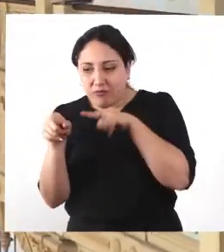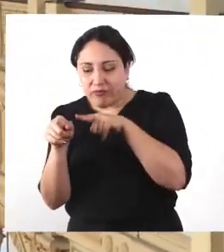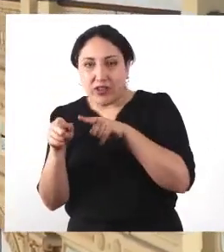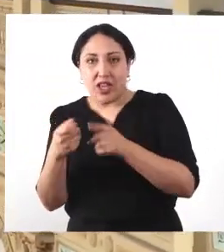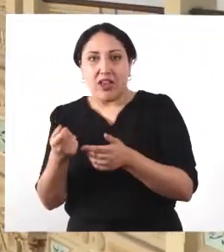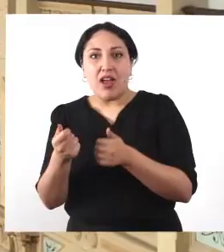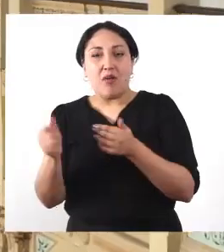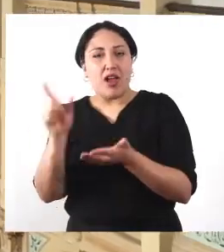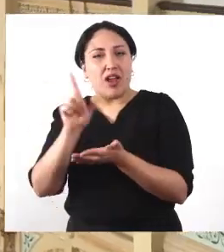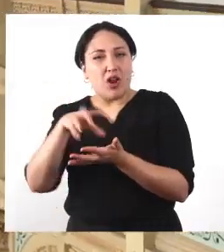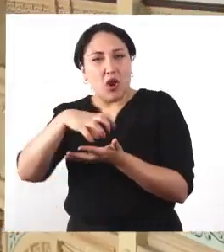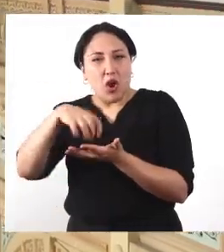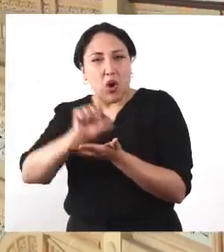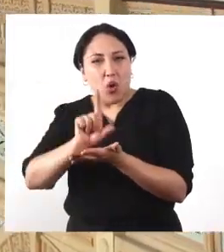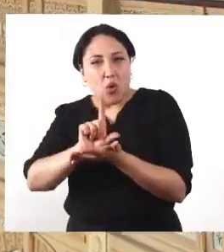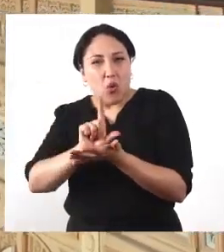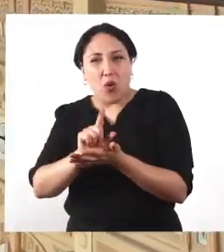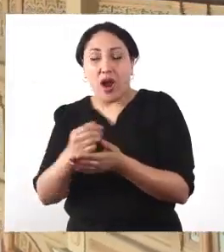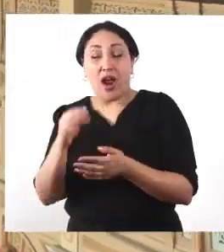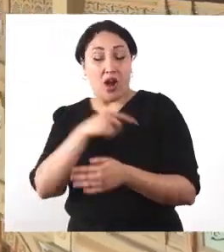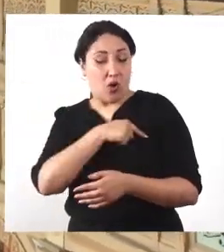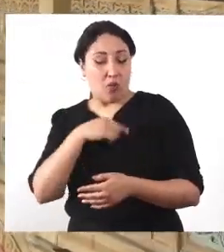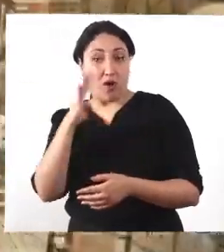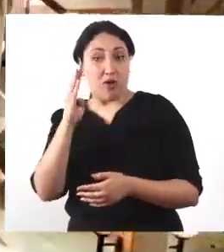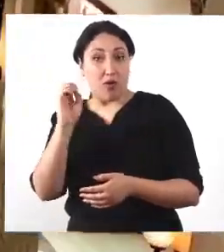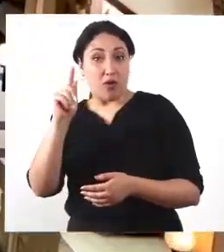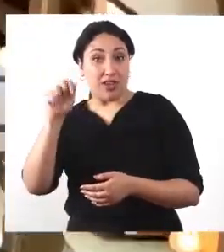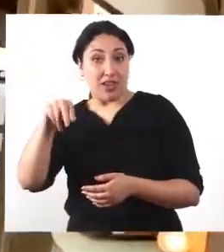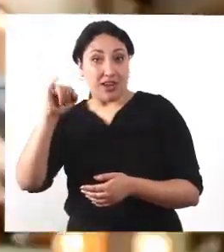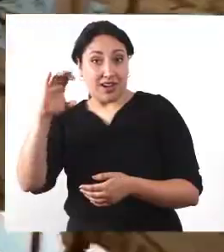curatorial que todavía no visitamos, Botánica.